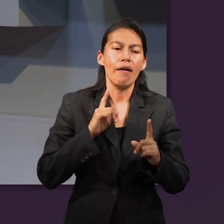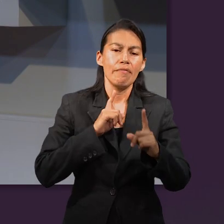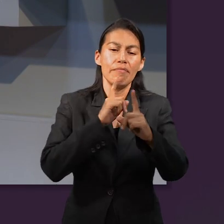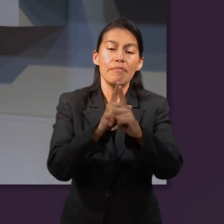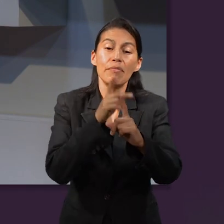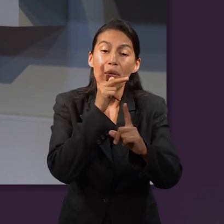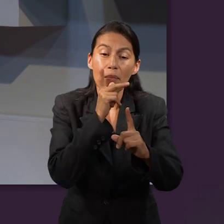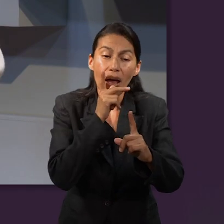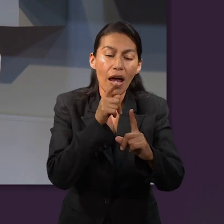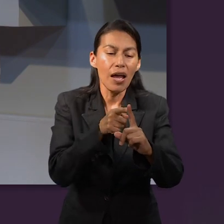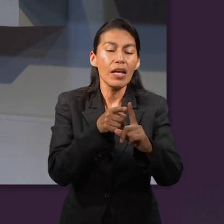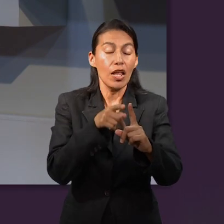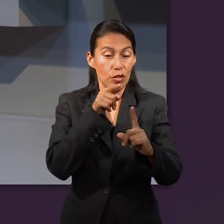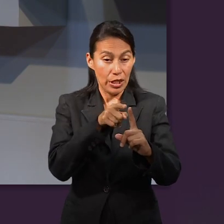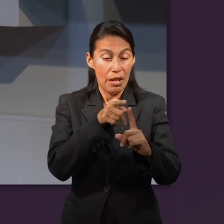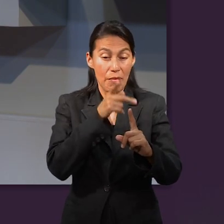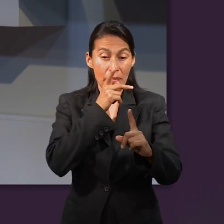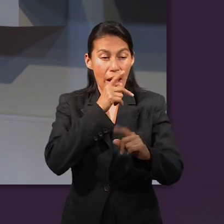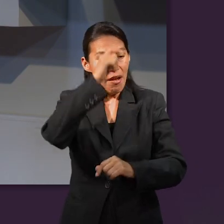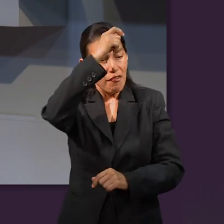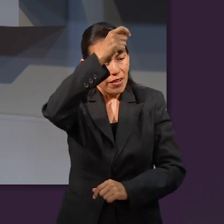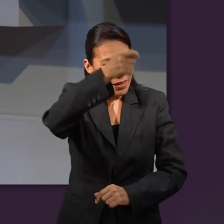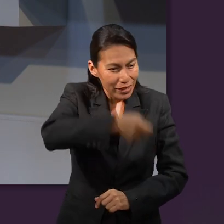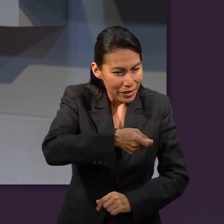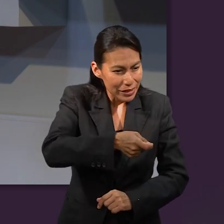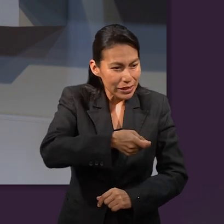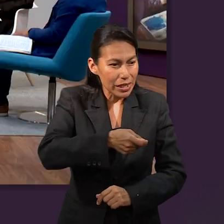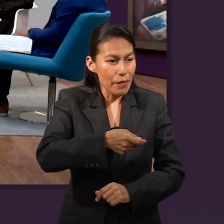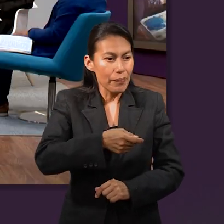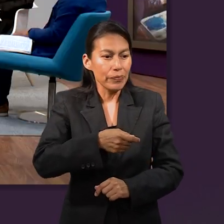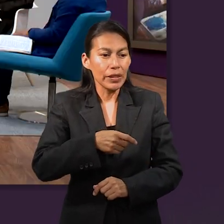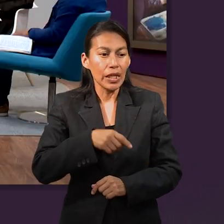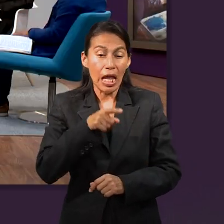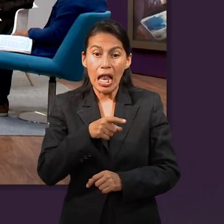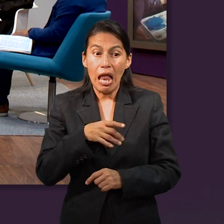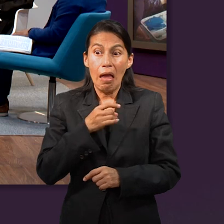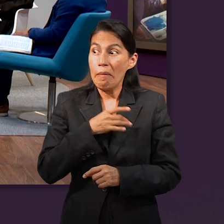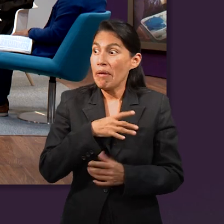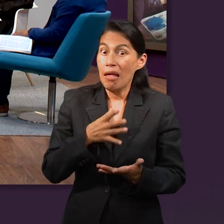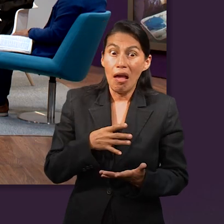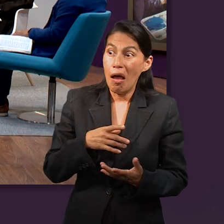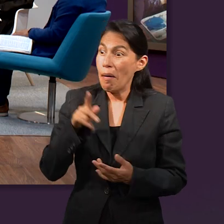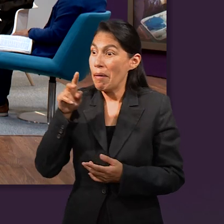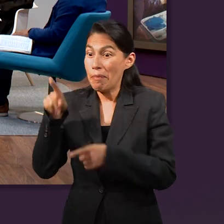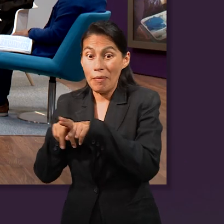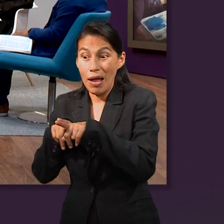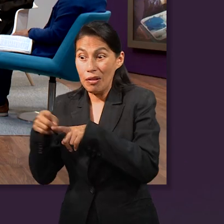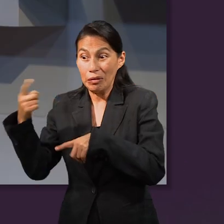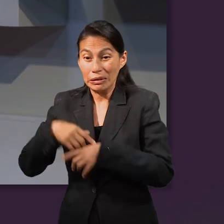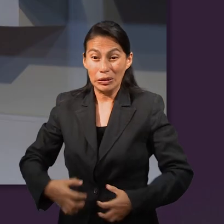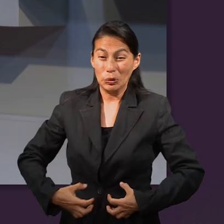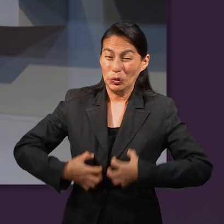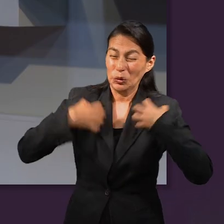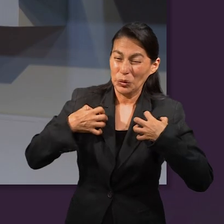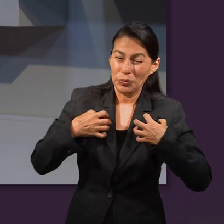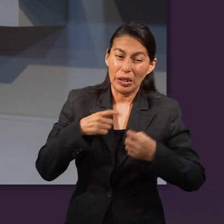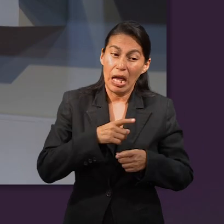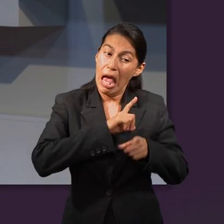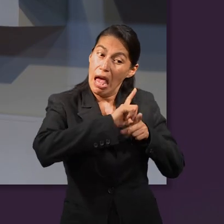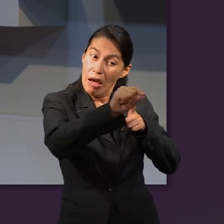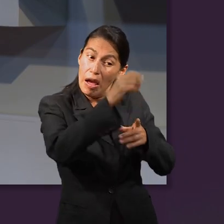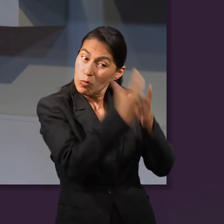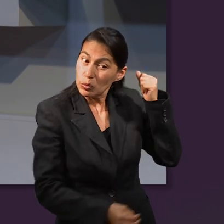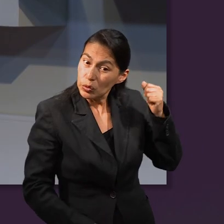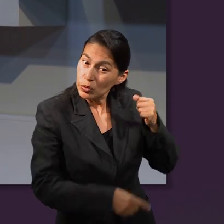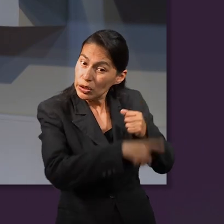enoja a su hermano. Ahora sí, enoja a su hermano y tiene que salir huyendo. Y el castigo de su mamá, de su mamita, es que no la vuelve a ver